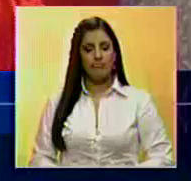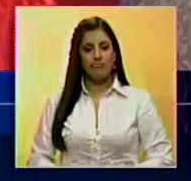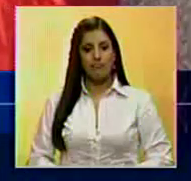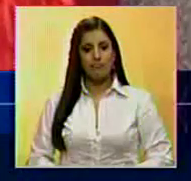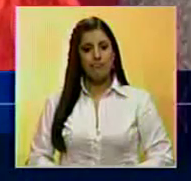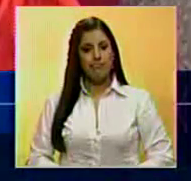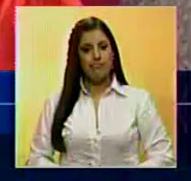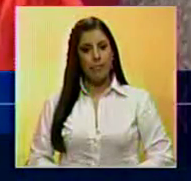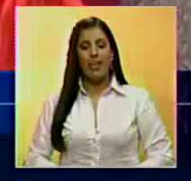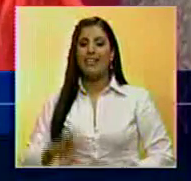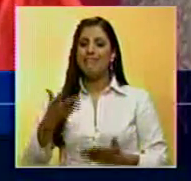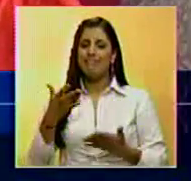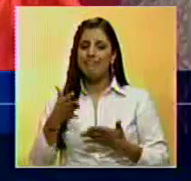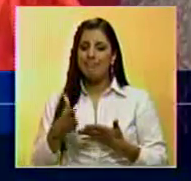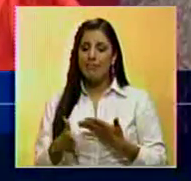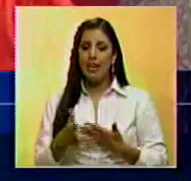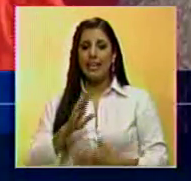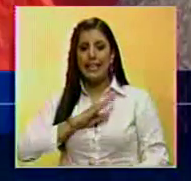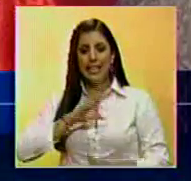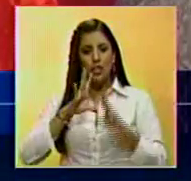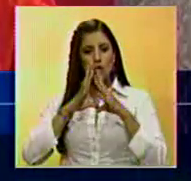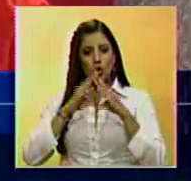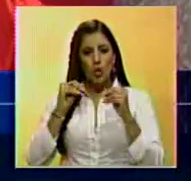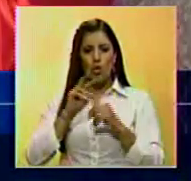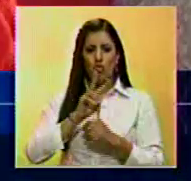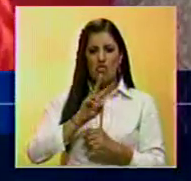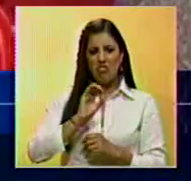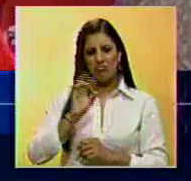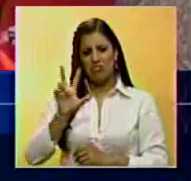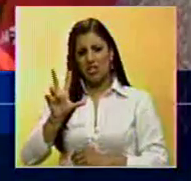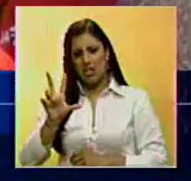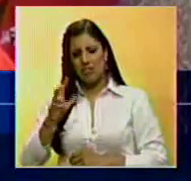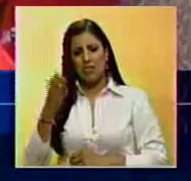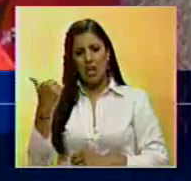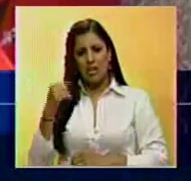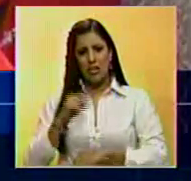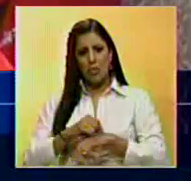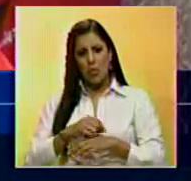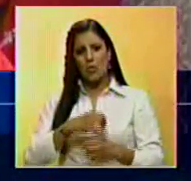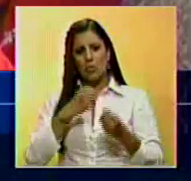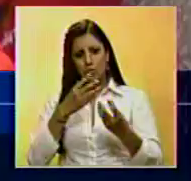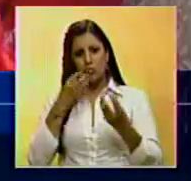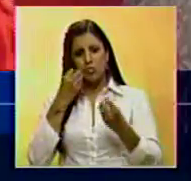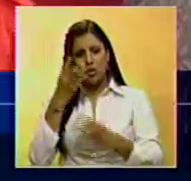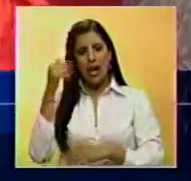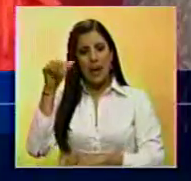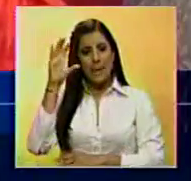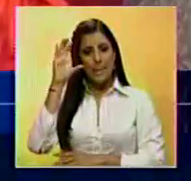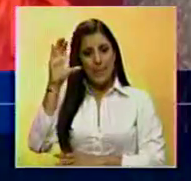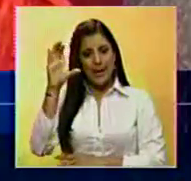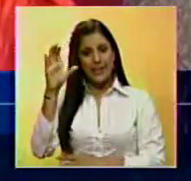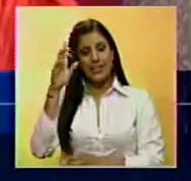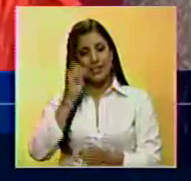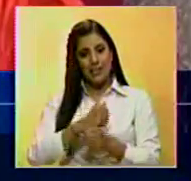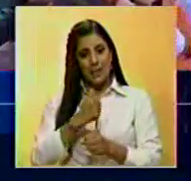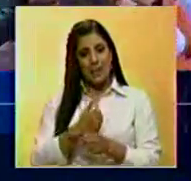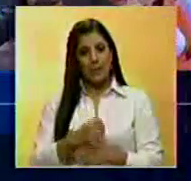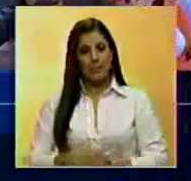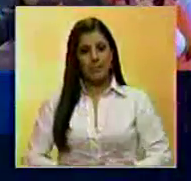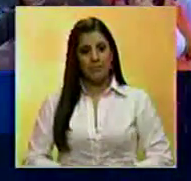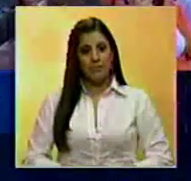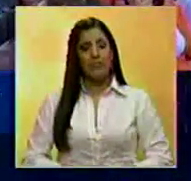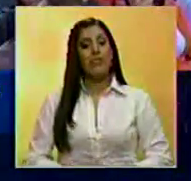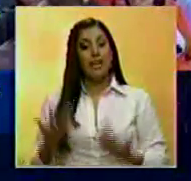sino que ya tenemos dos o tres que en su momento el ciudadano ministro renunciará al país con nuevas alianzas estratégicas.